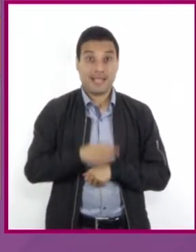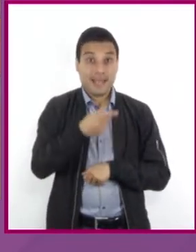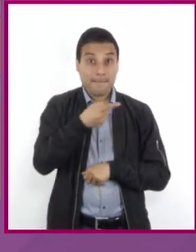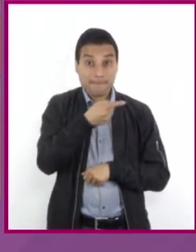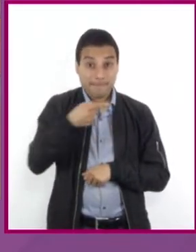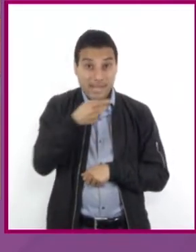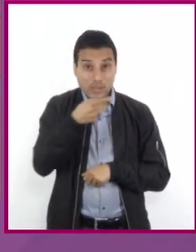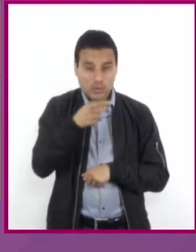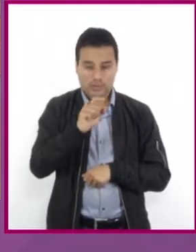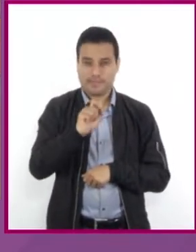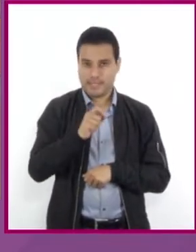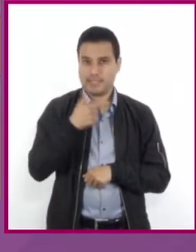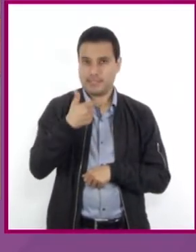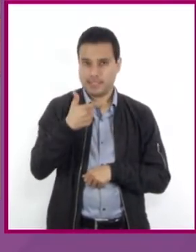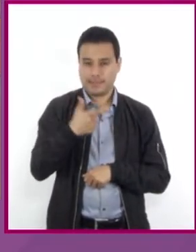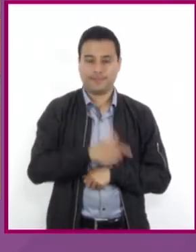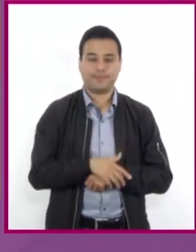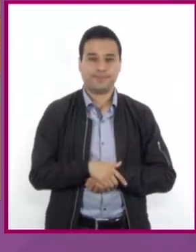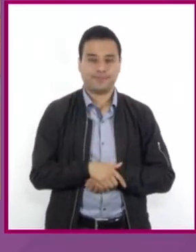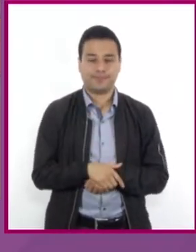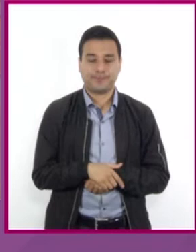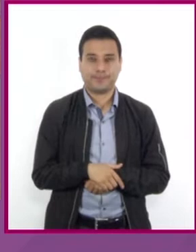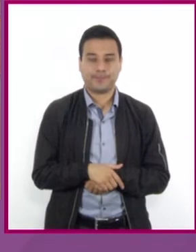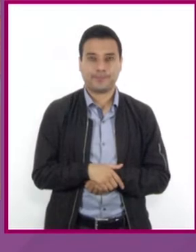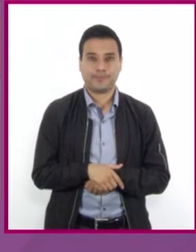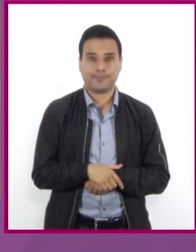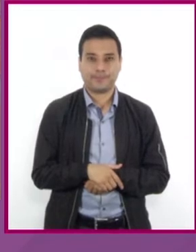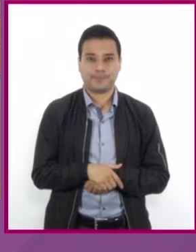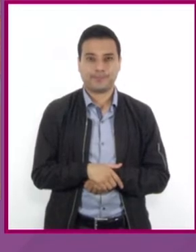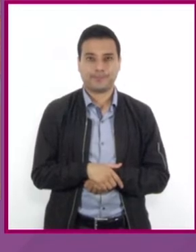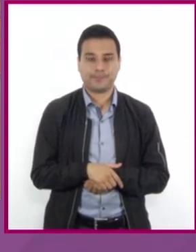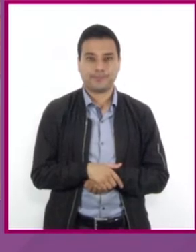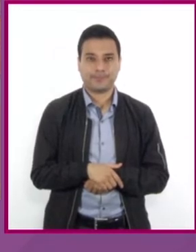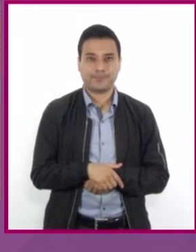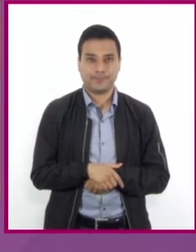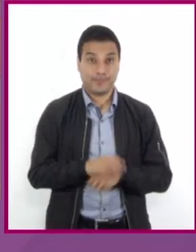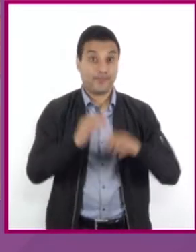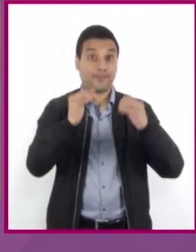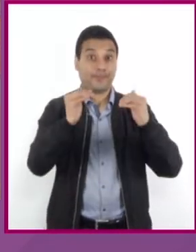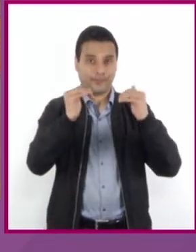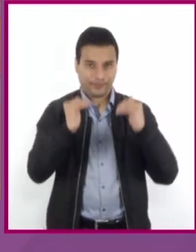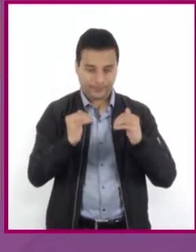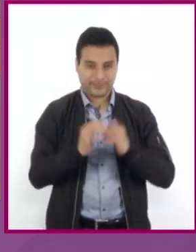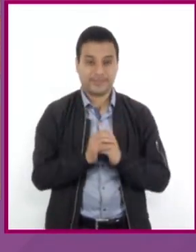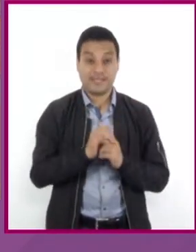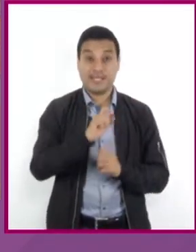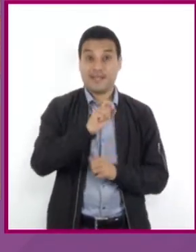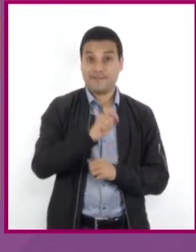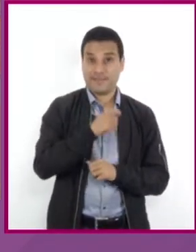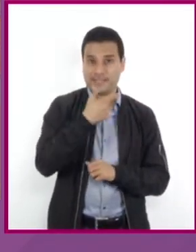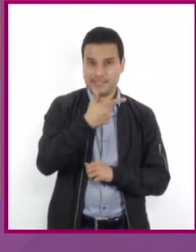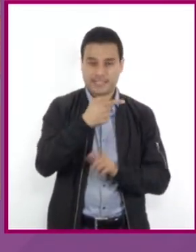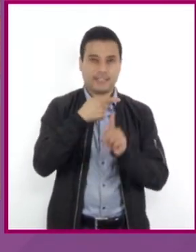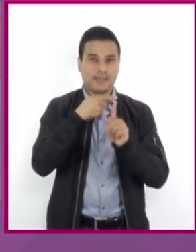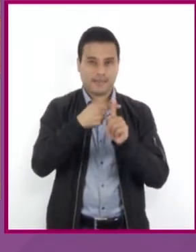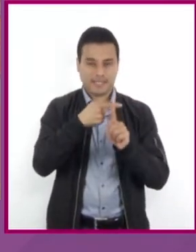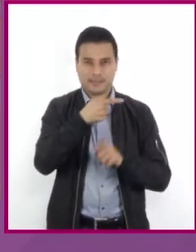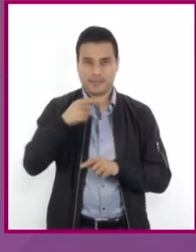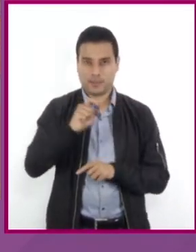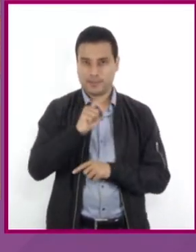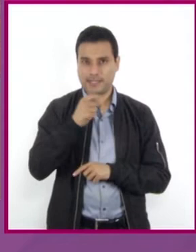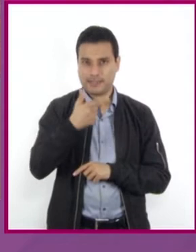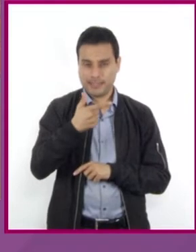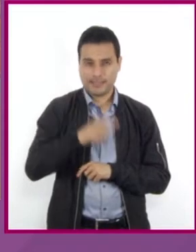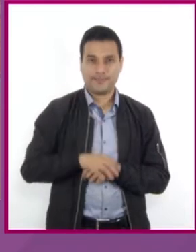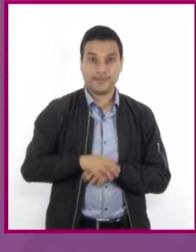negativo, en ambos miembros de la ecuación. Quedando 27 más 27 negativo, menos